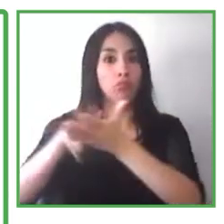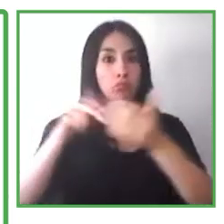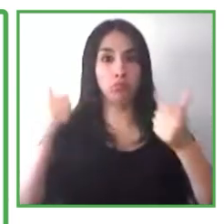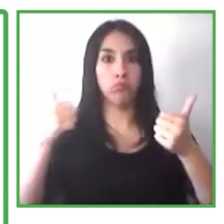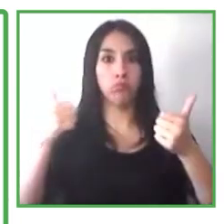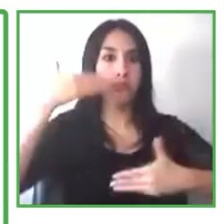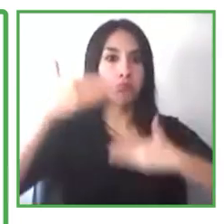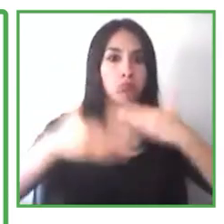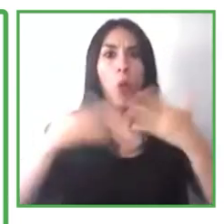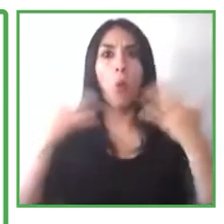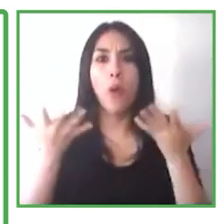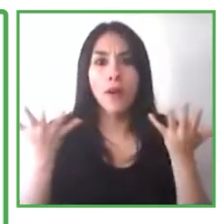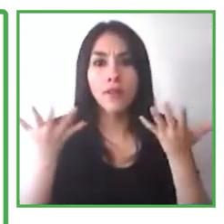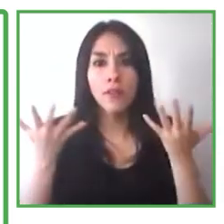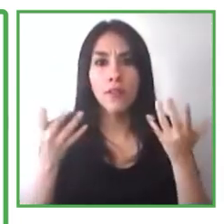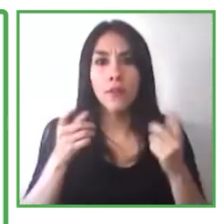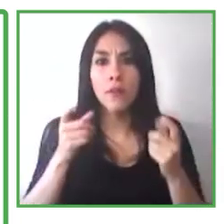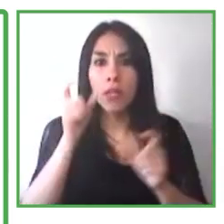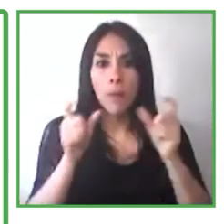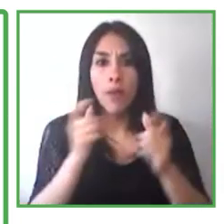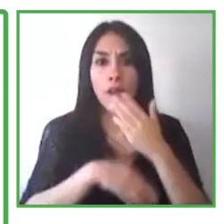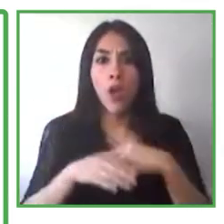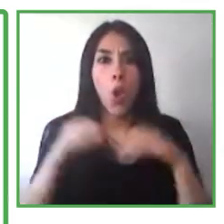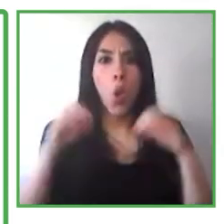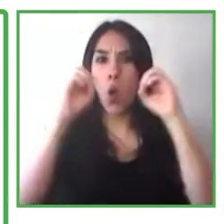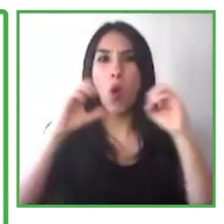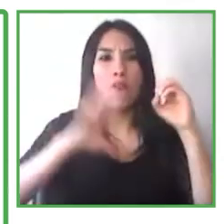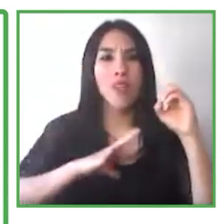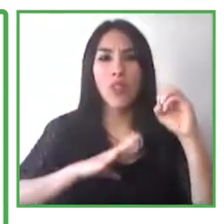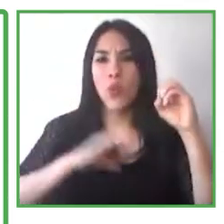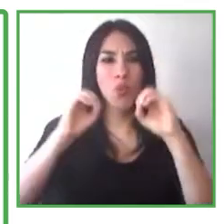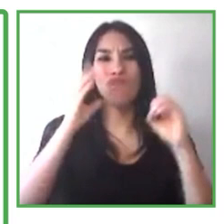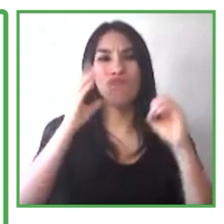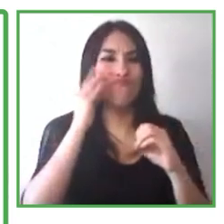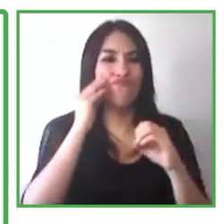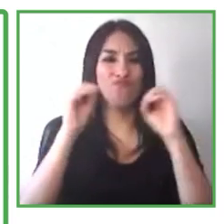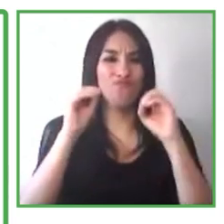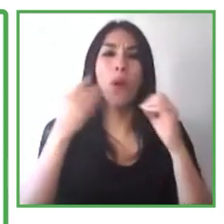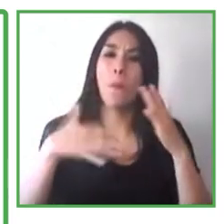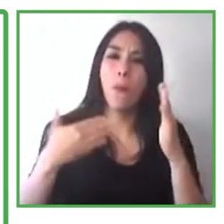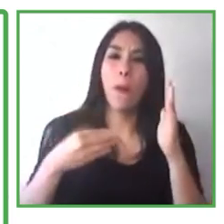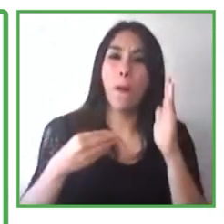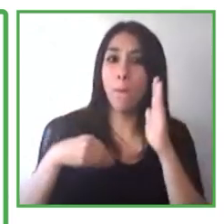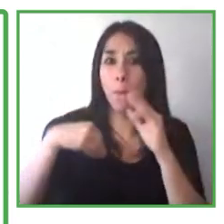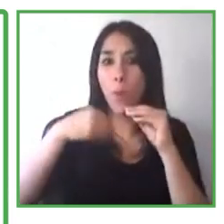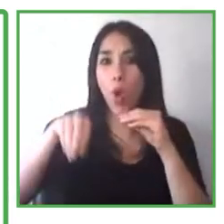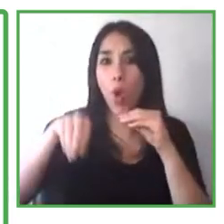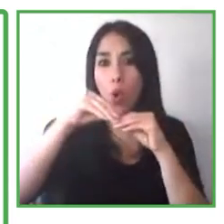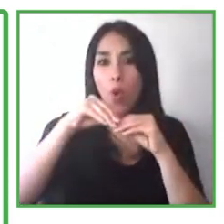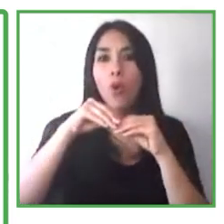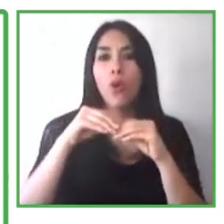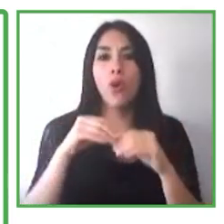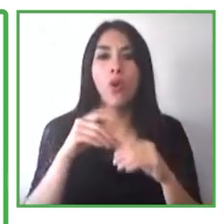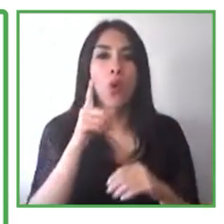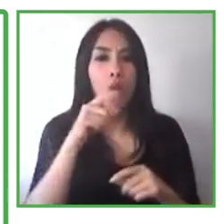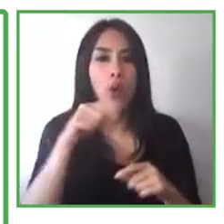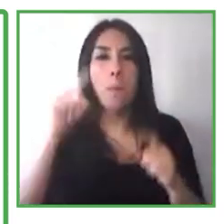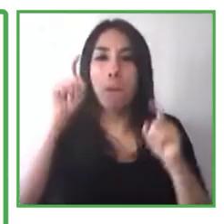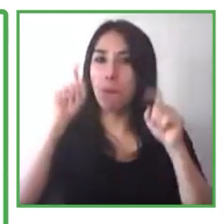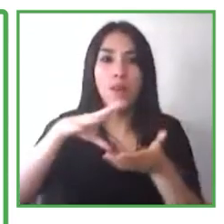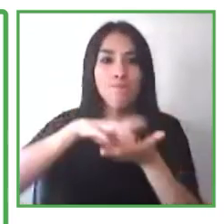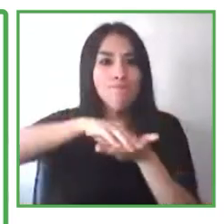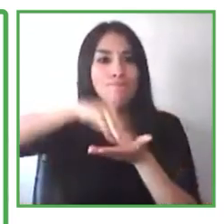para asegurar estos trabajos significativos en TI. La mayoría de las empresas de TI requieren una licenciatura de cuatro años y